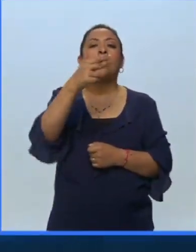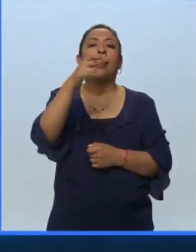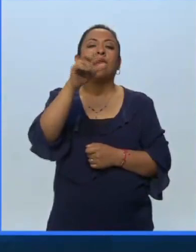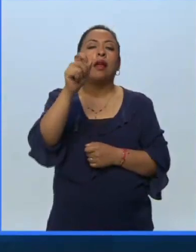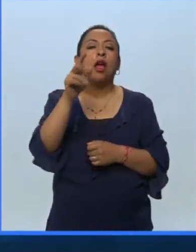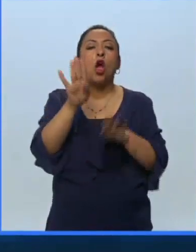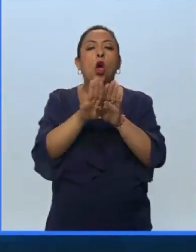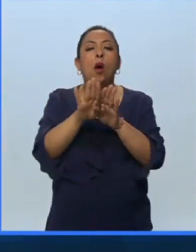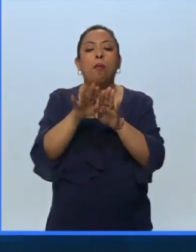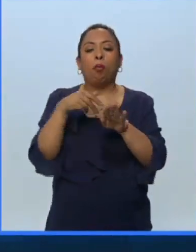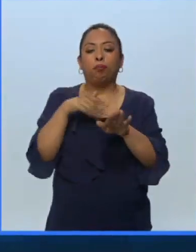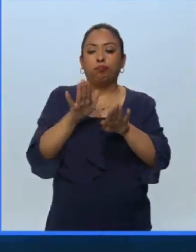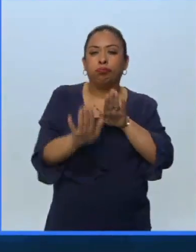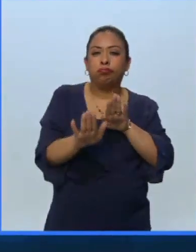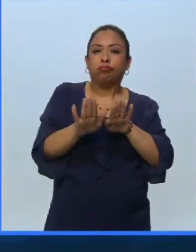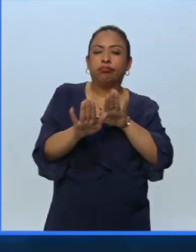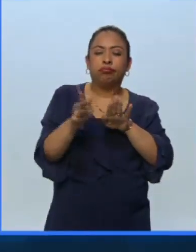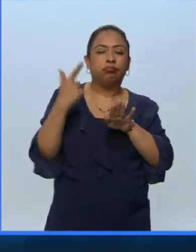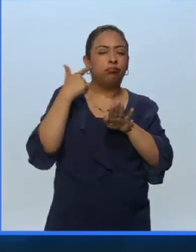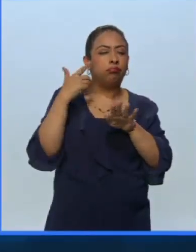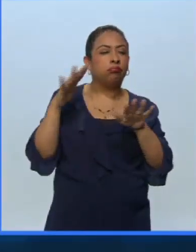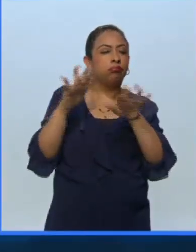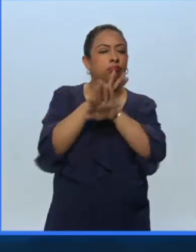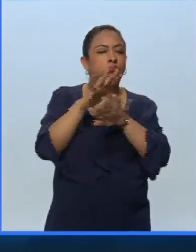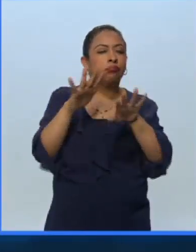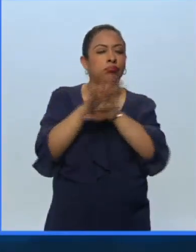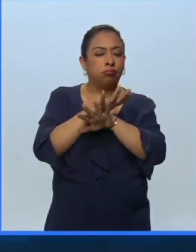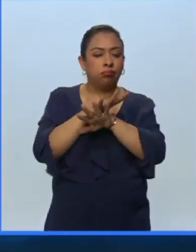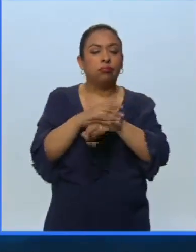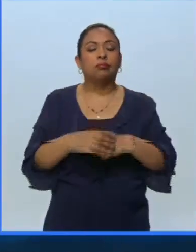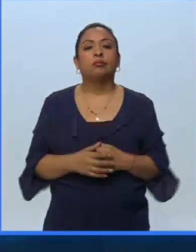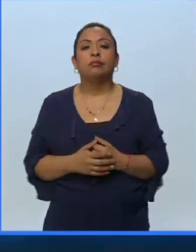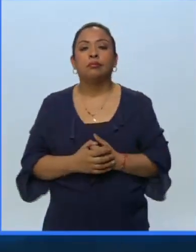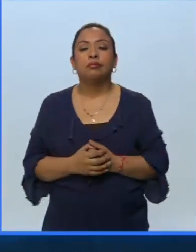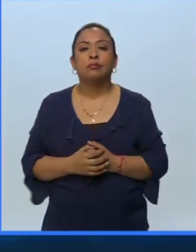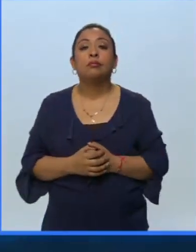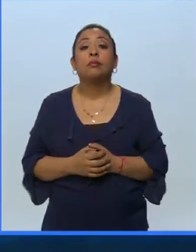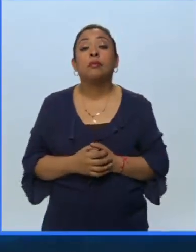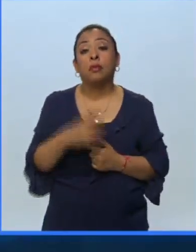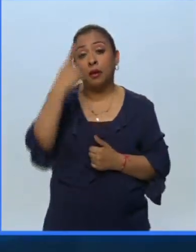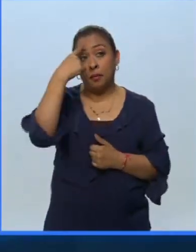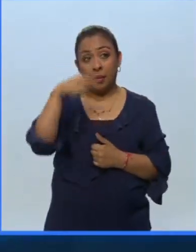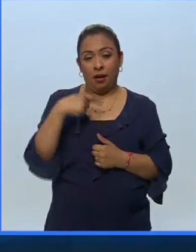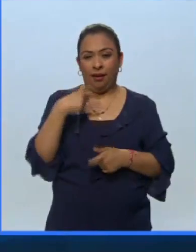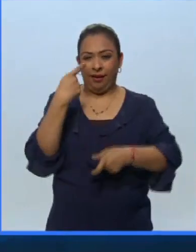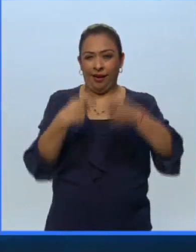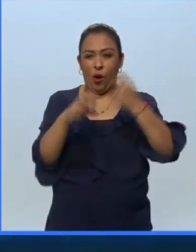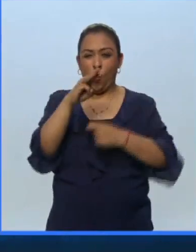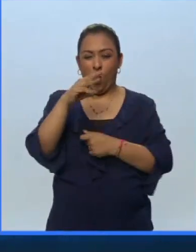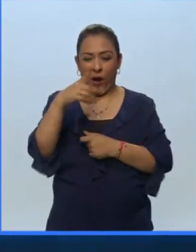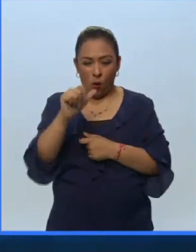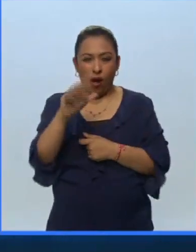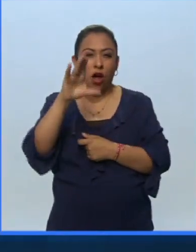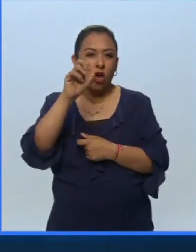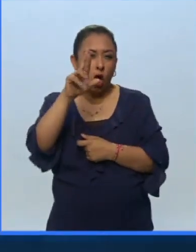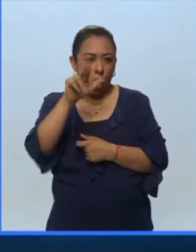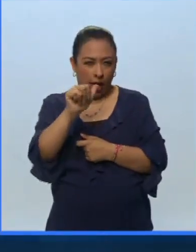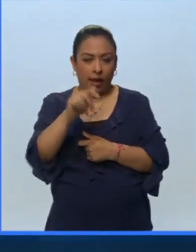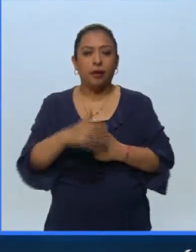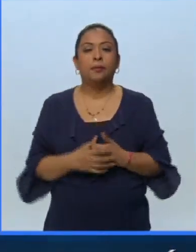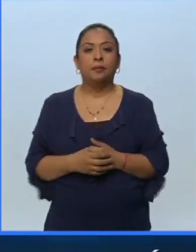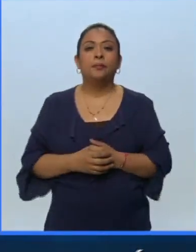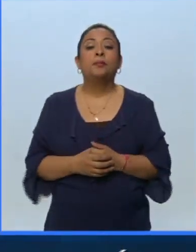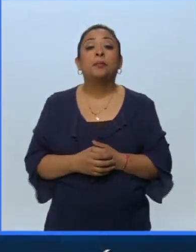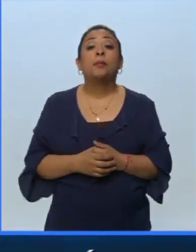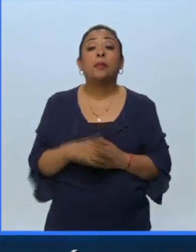yo soy el primer para tomar pedales, distorsión, wah-wah y el cora. Porque